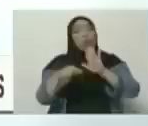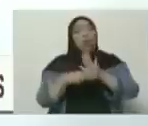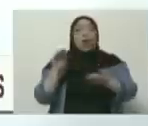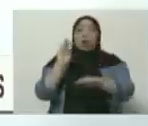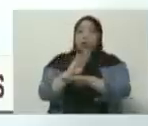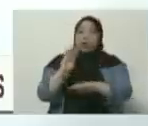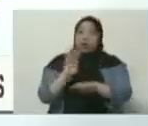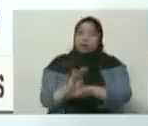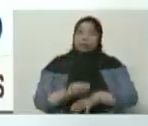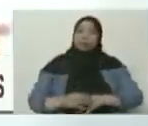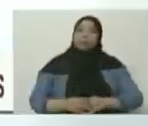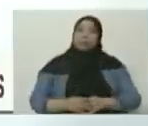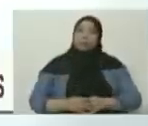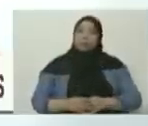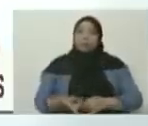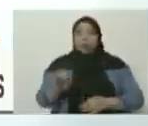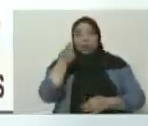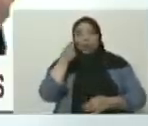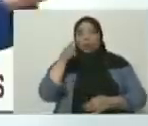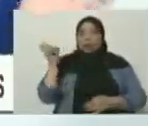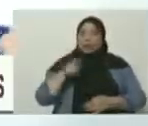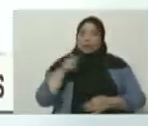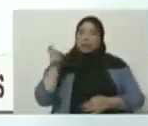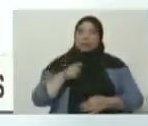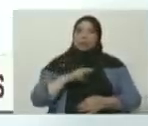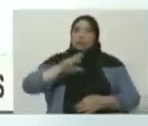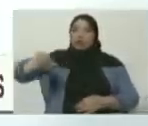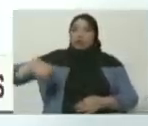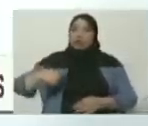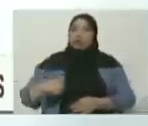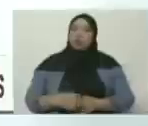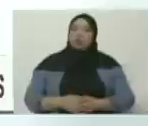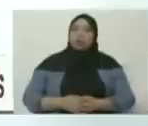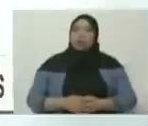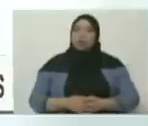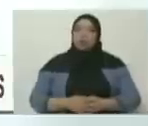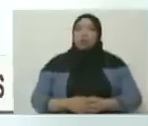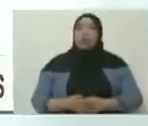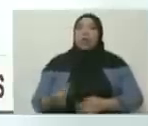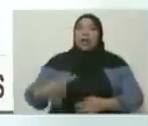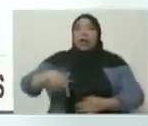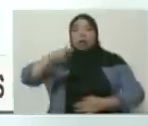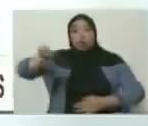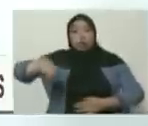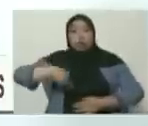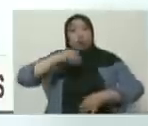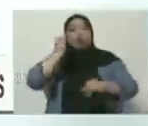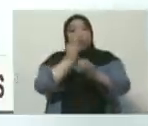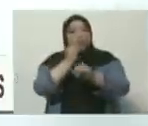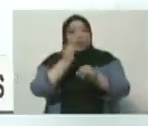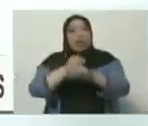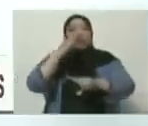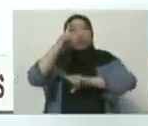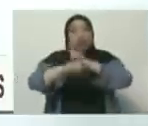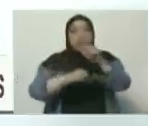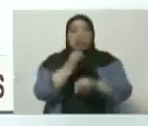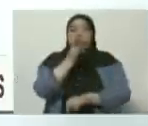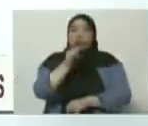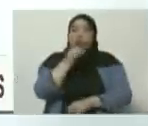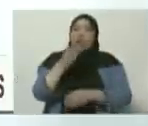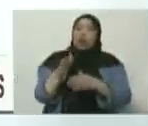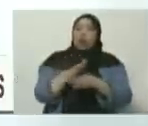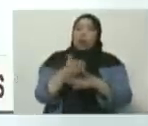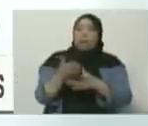sin generar alarmas innecesarias, nosotros estaremos por los mecanismos oficiales generando información, compartiéndola